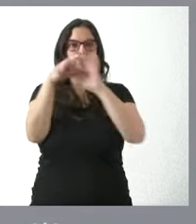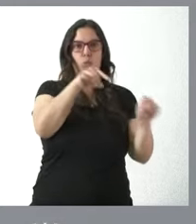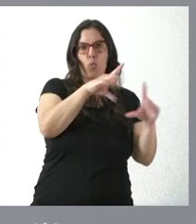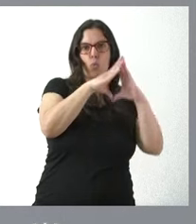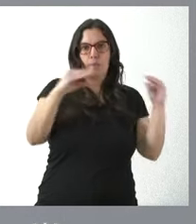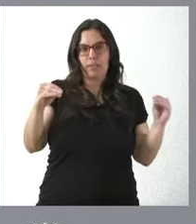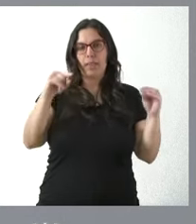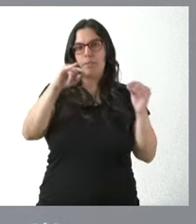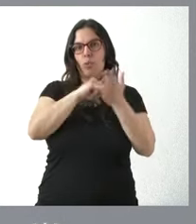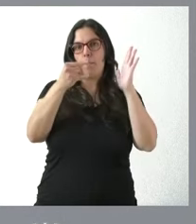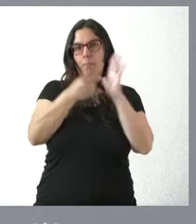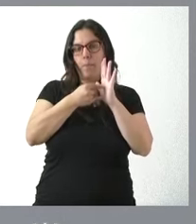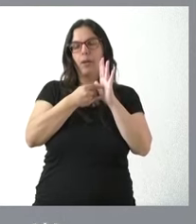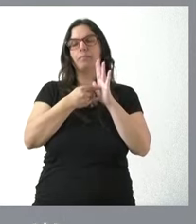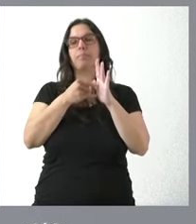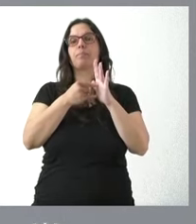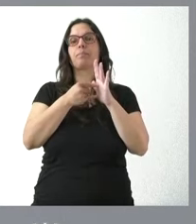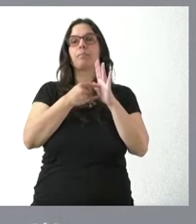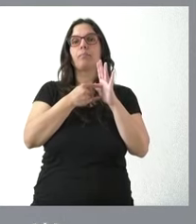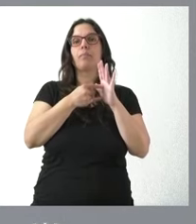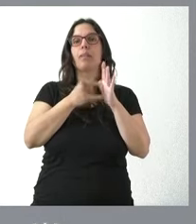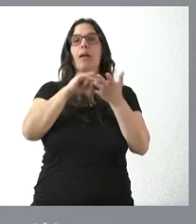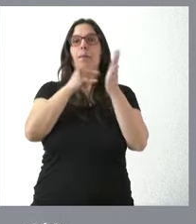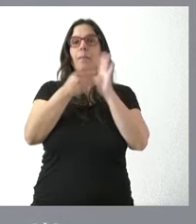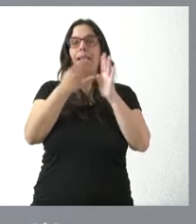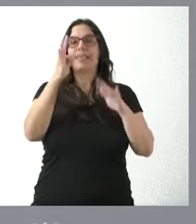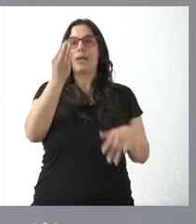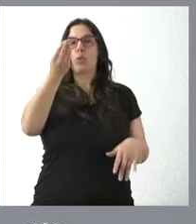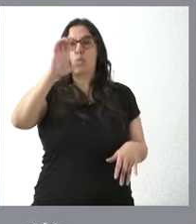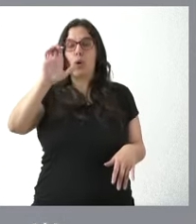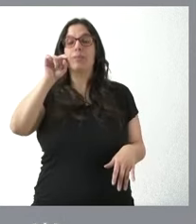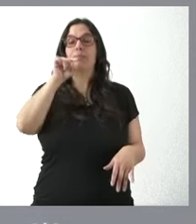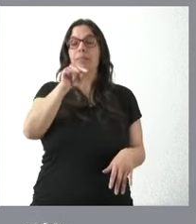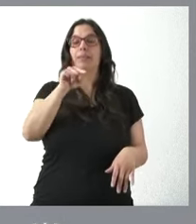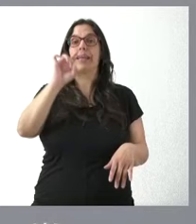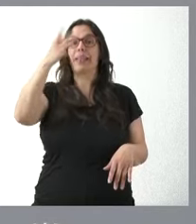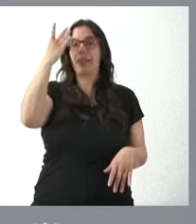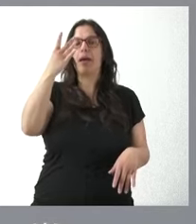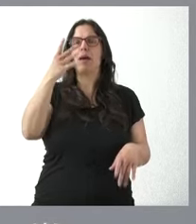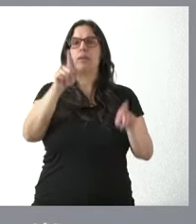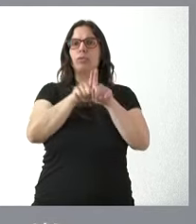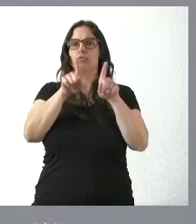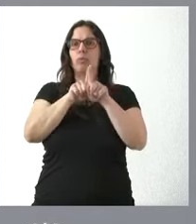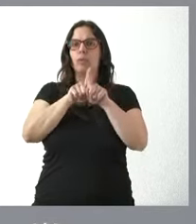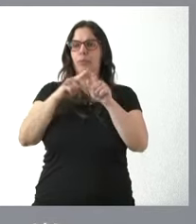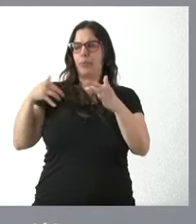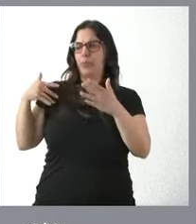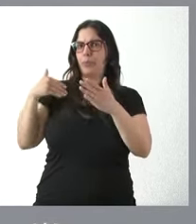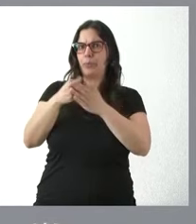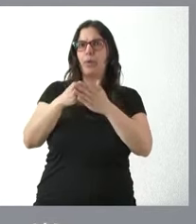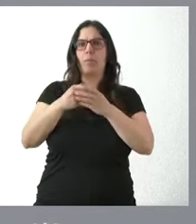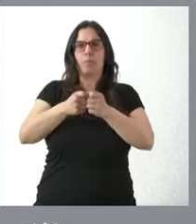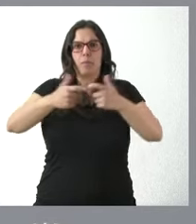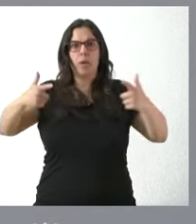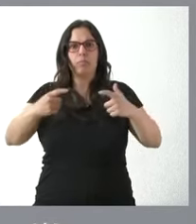de Transferencia del Conocimiento Universidad de Empresa, Plan TQE. Esta iniciativa se ha continuado aumentando y mejora la relación entre el